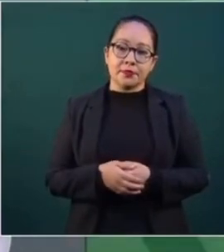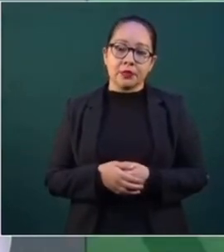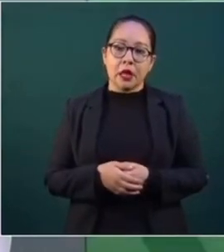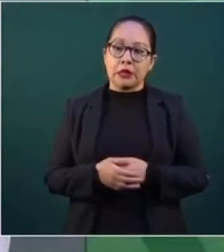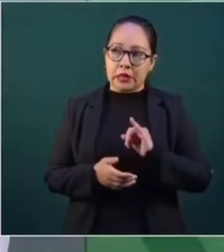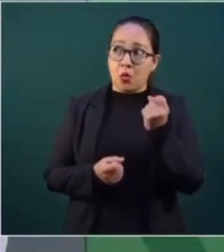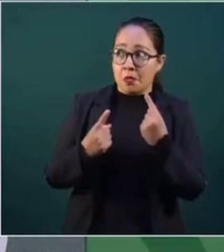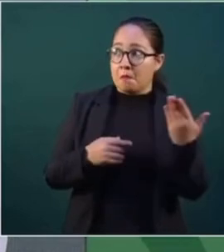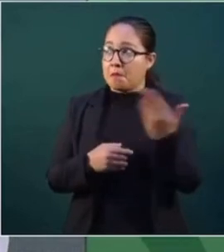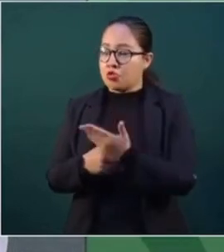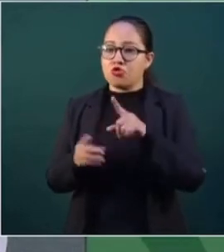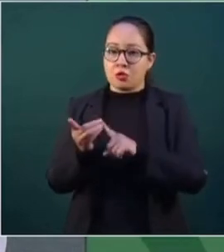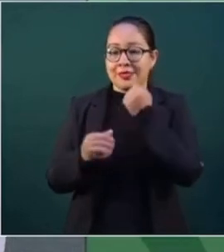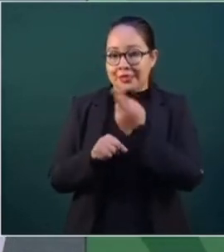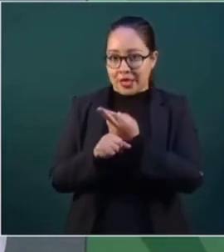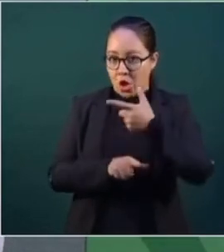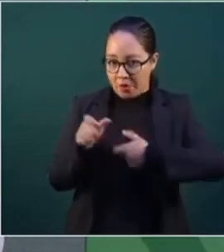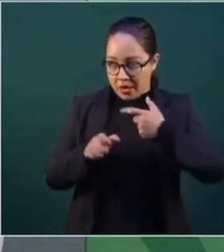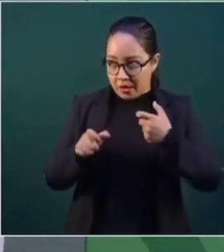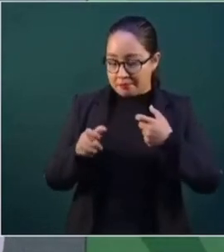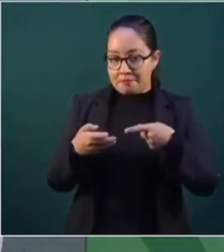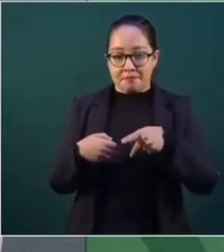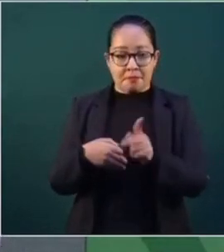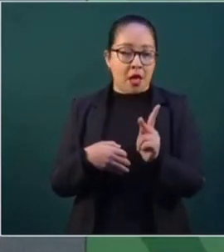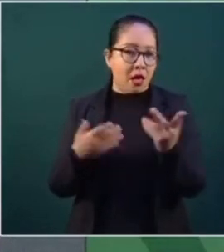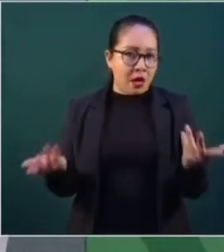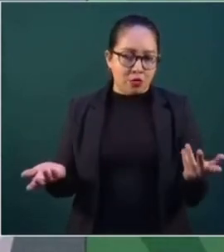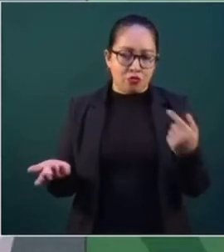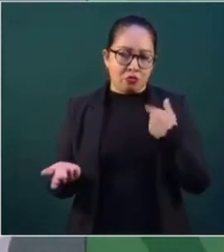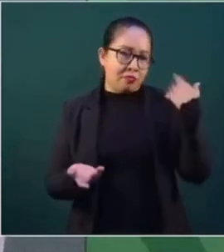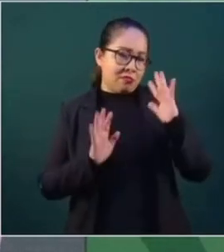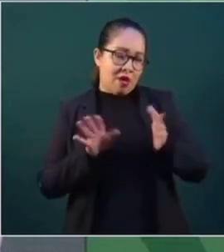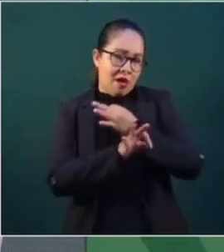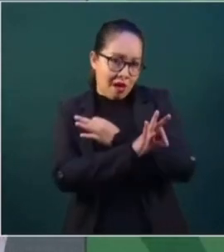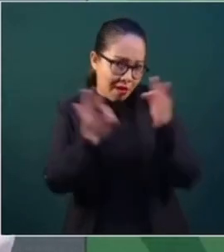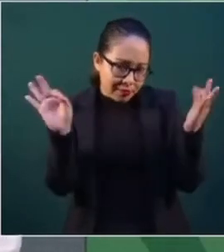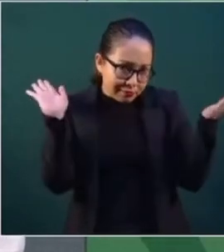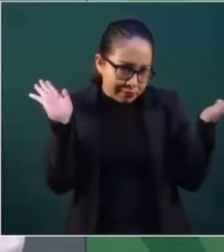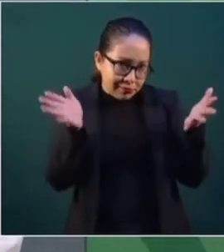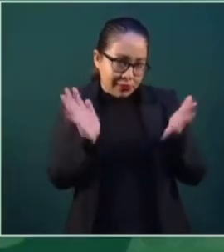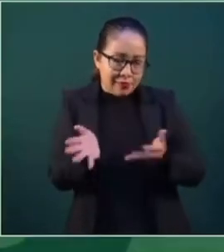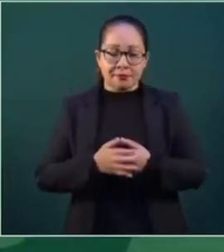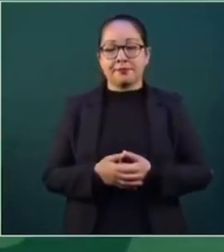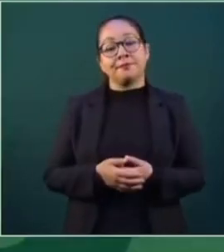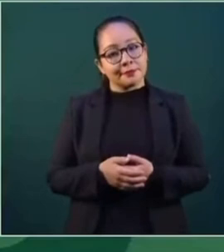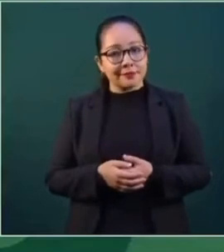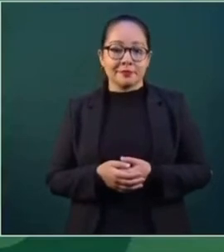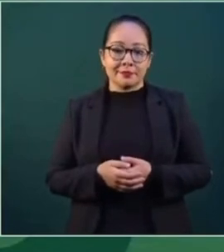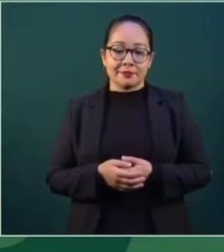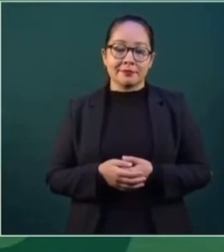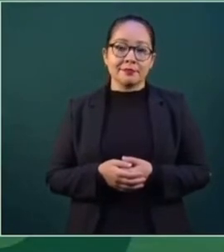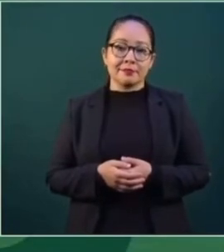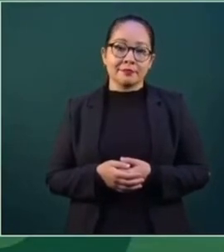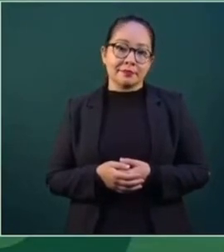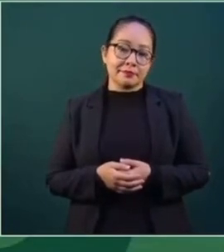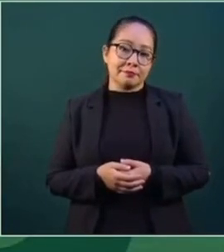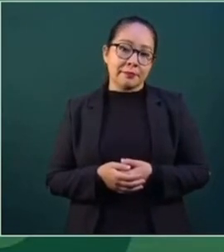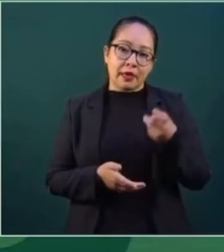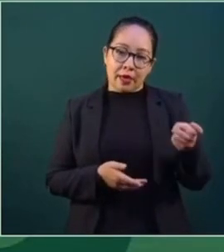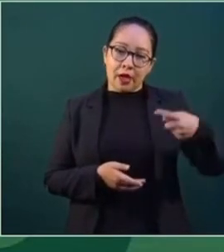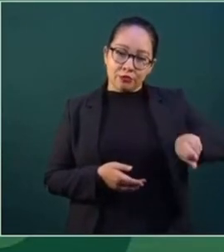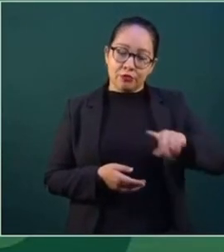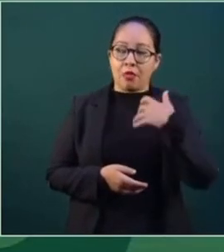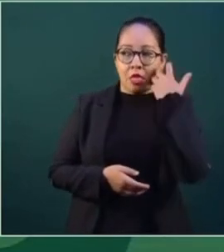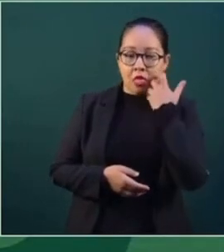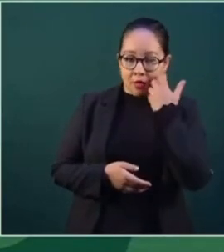solicitud en la Secretaría de Economía, pero ya hasta lo había yo dado a conocer. Entonces fue una acción de mala